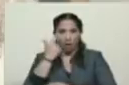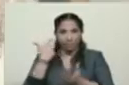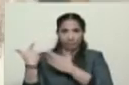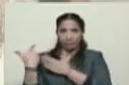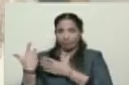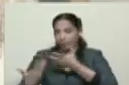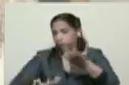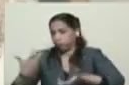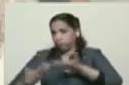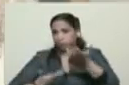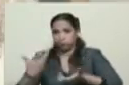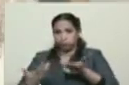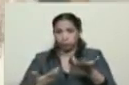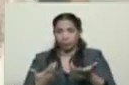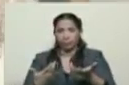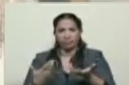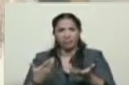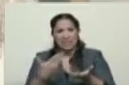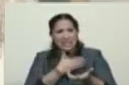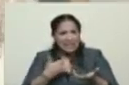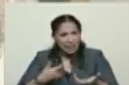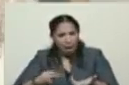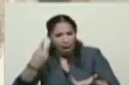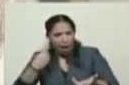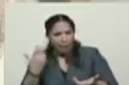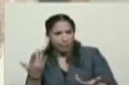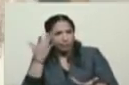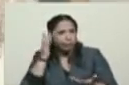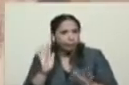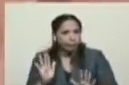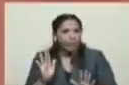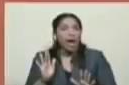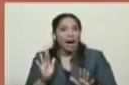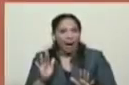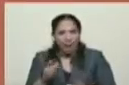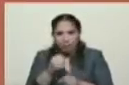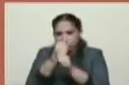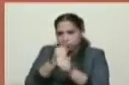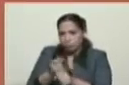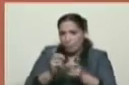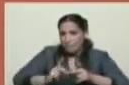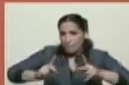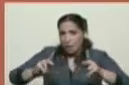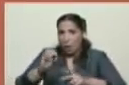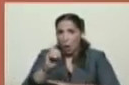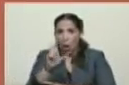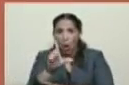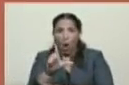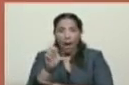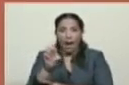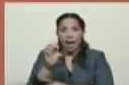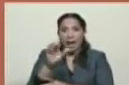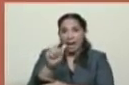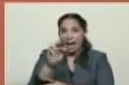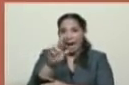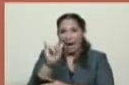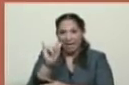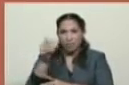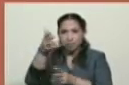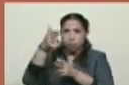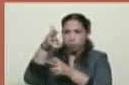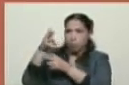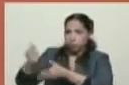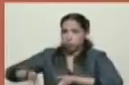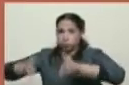La operación que tenían montada para ayer era apostarse en la Plaza Oliari, disparar contra los edificios de Carlos